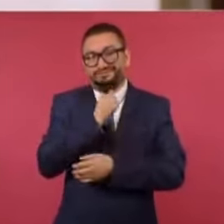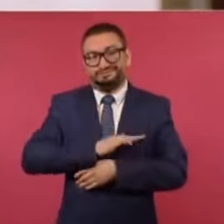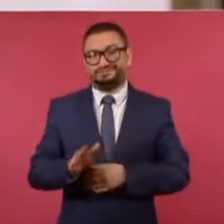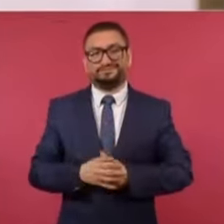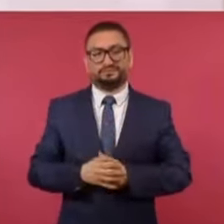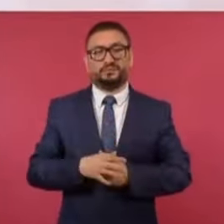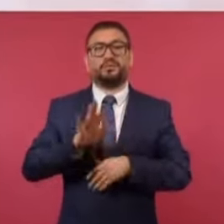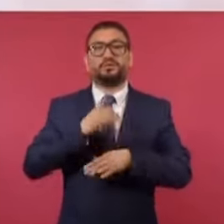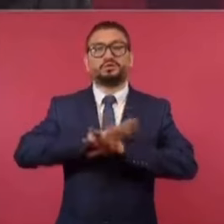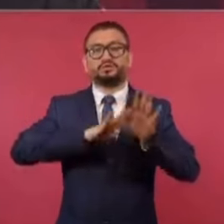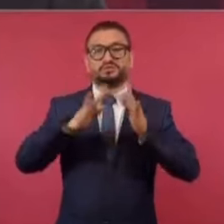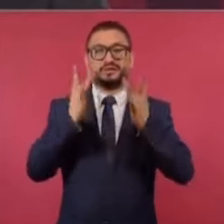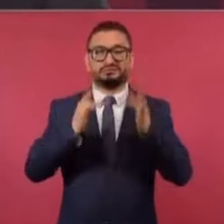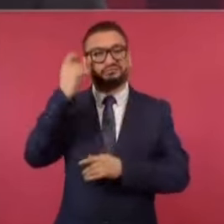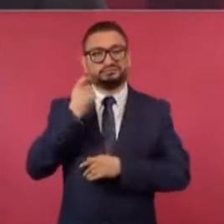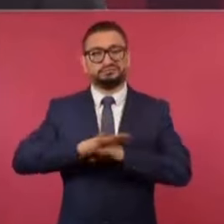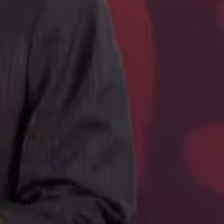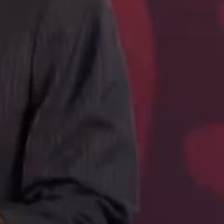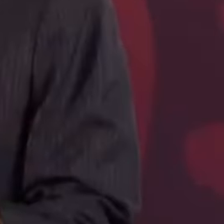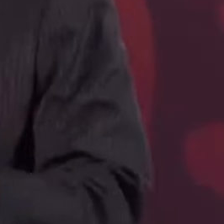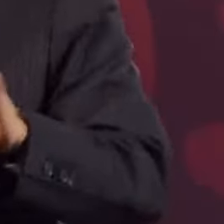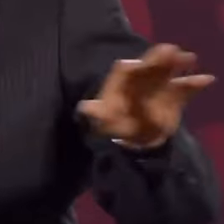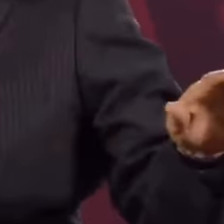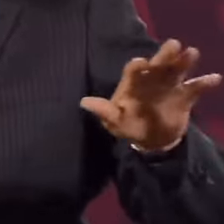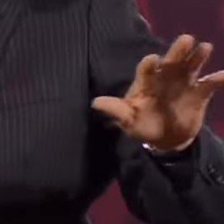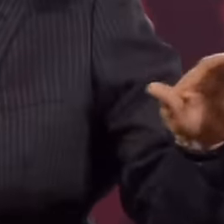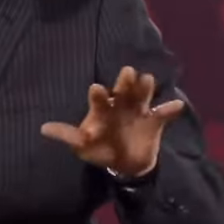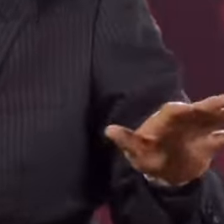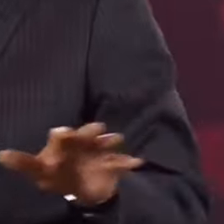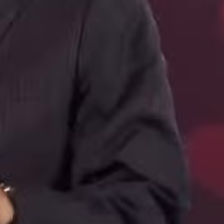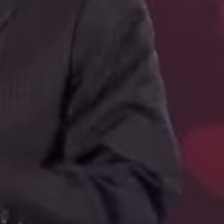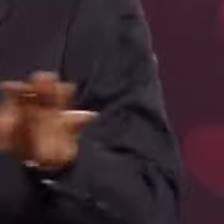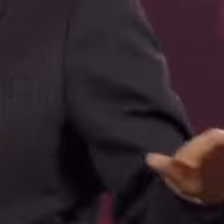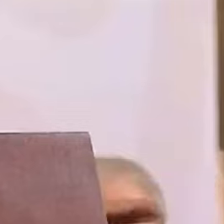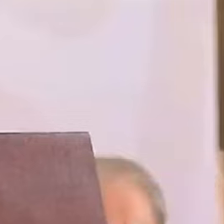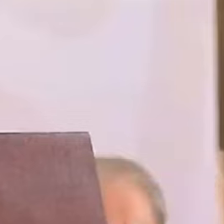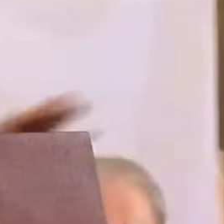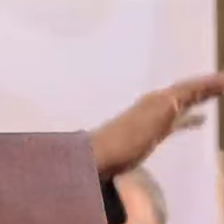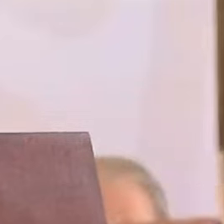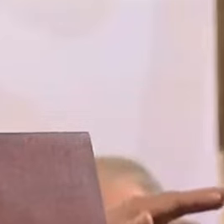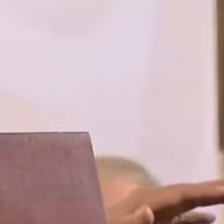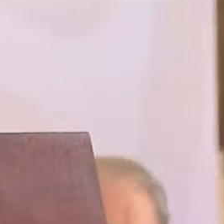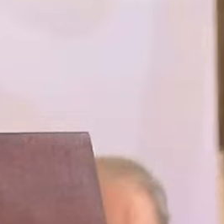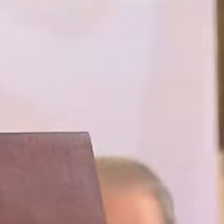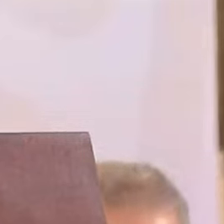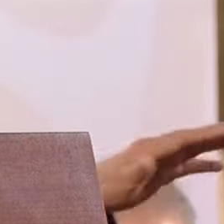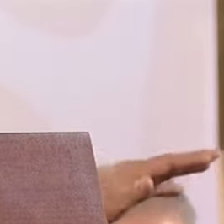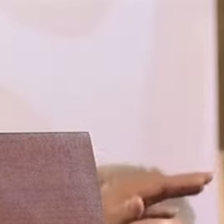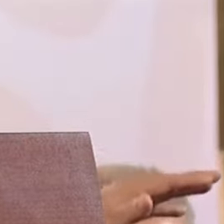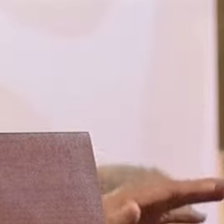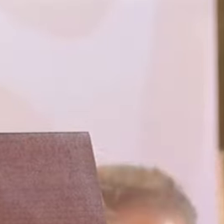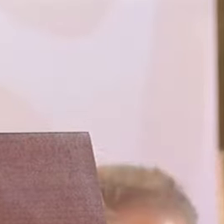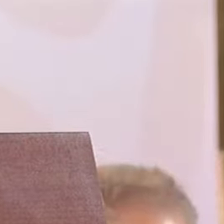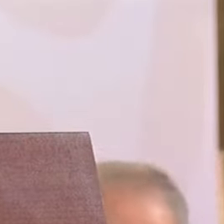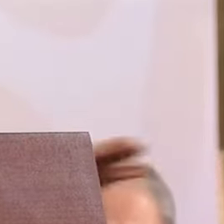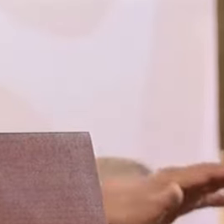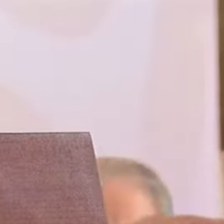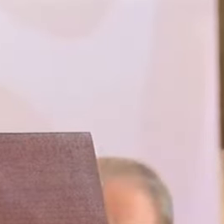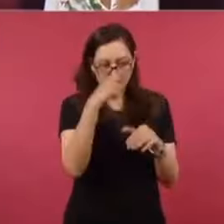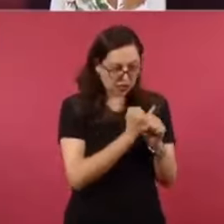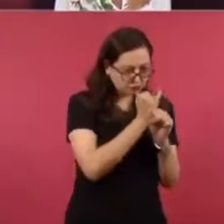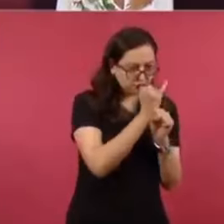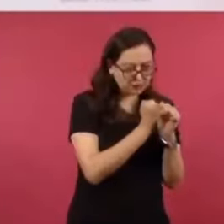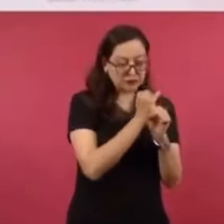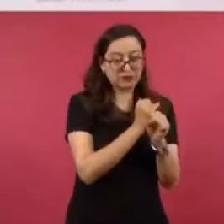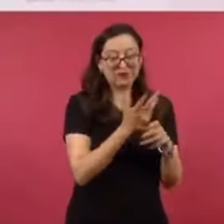yo ya me retiro por completo. Voy a atender a mi familia y eso, ya les dije, no se habla de